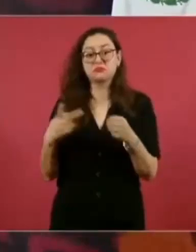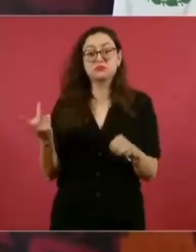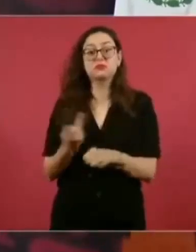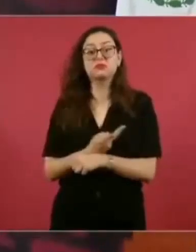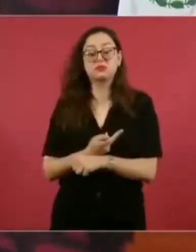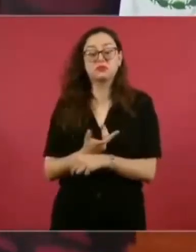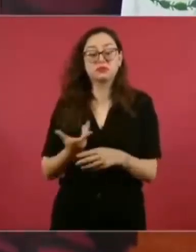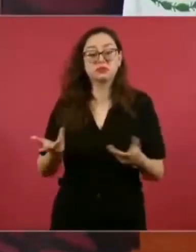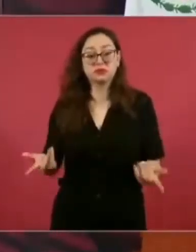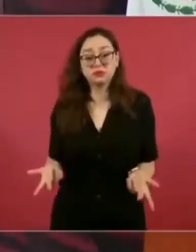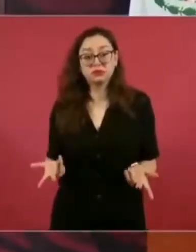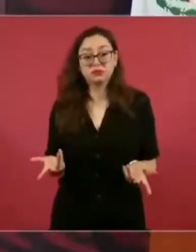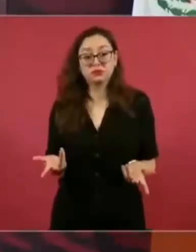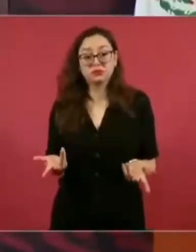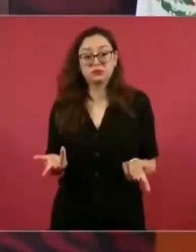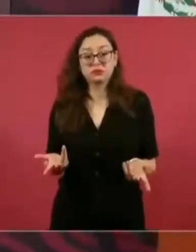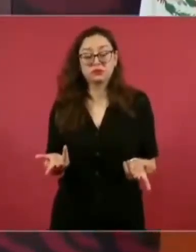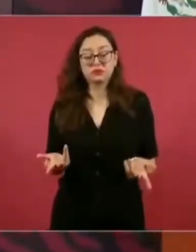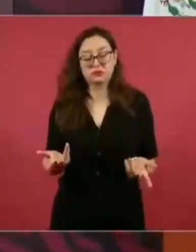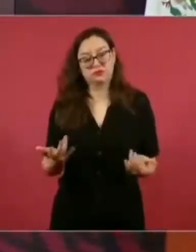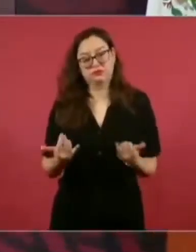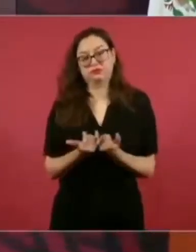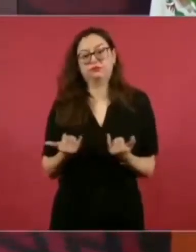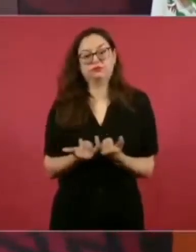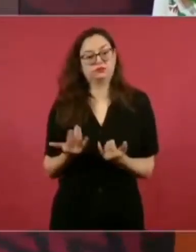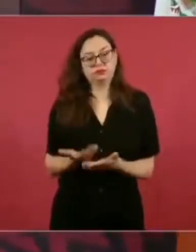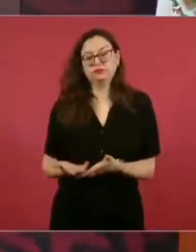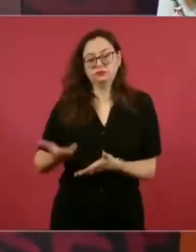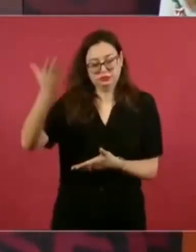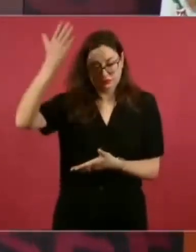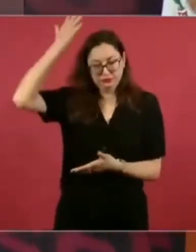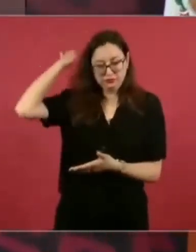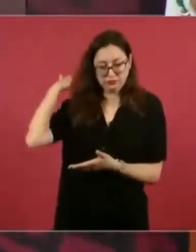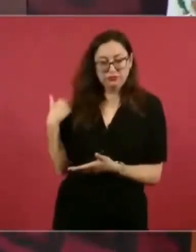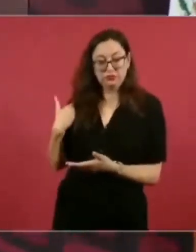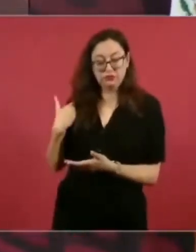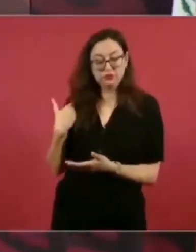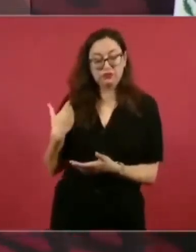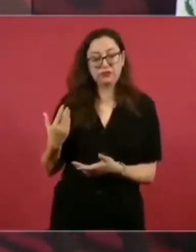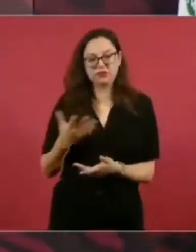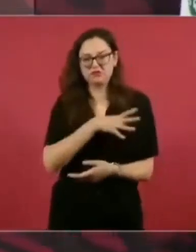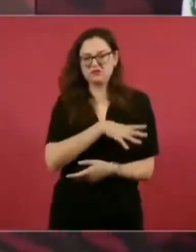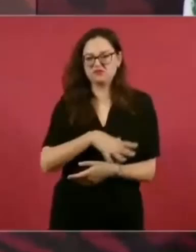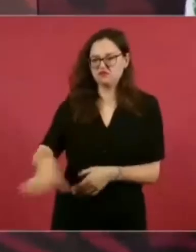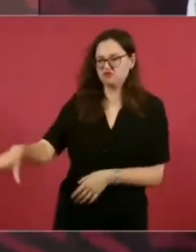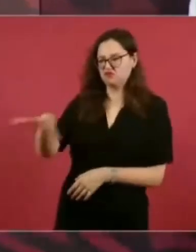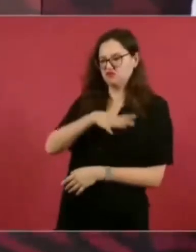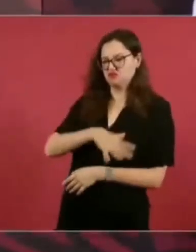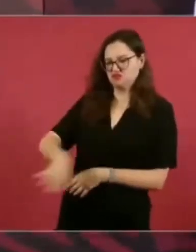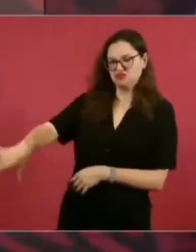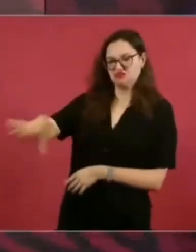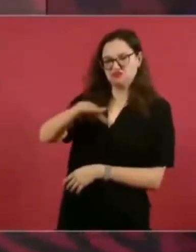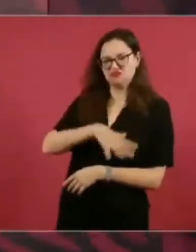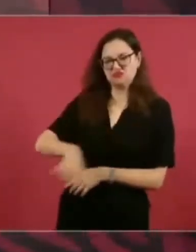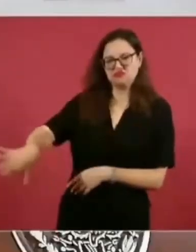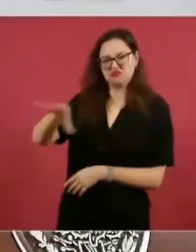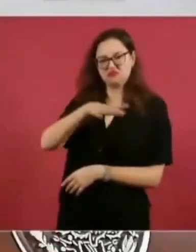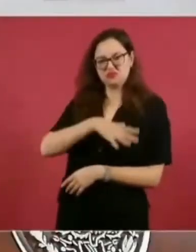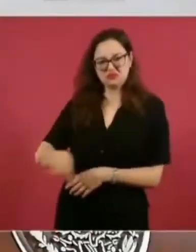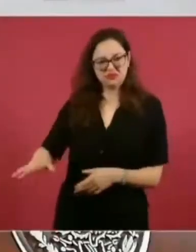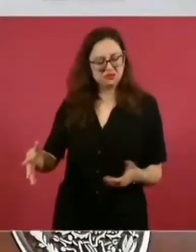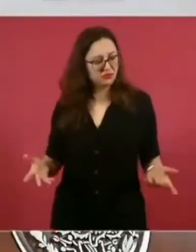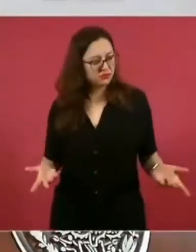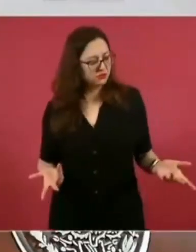la política esa irresponsable de rechazarlos. Imagínense